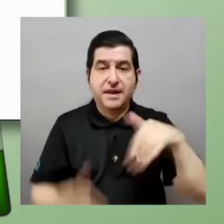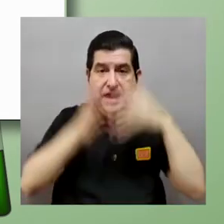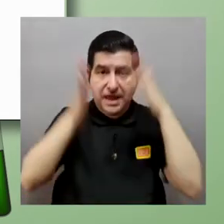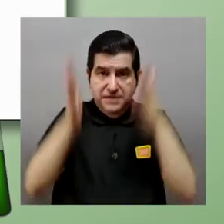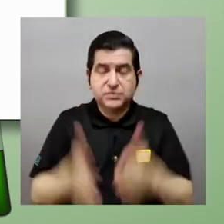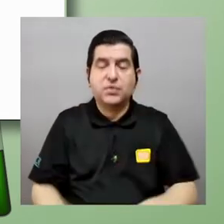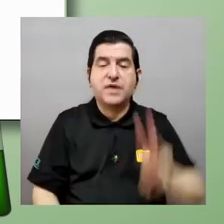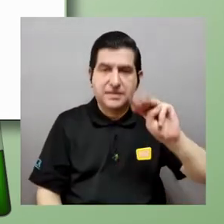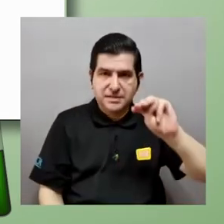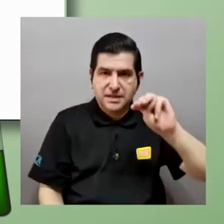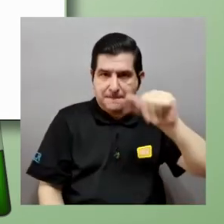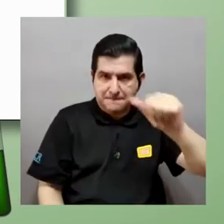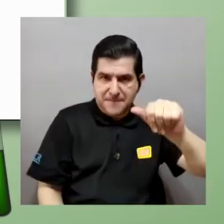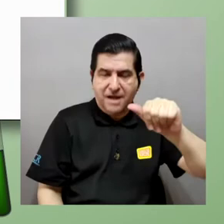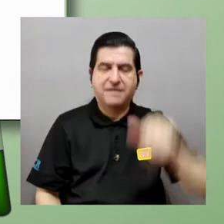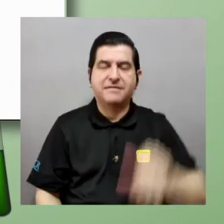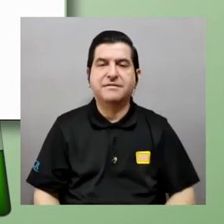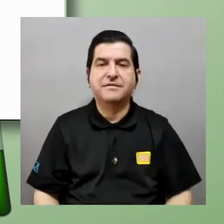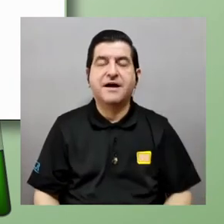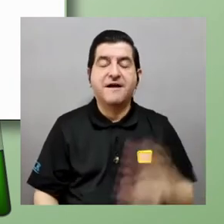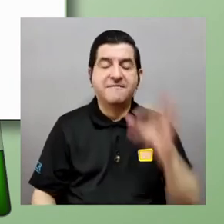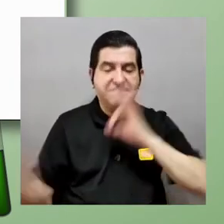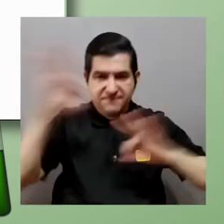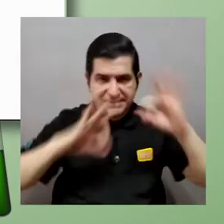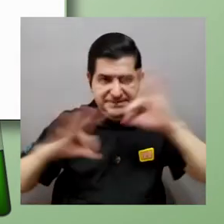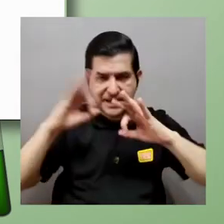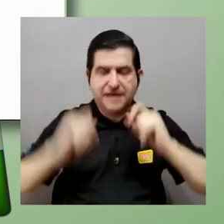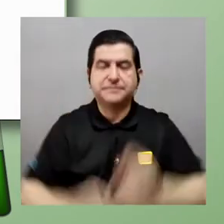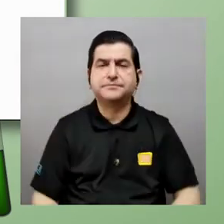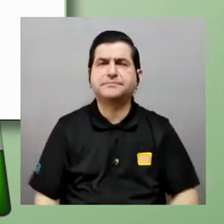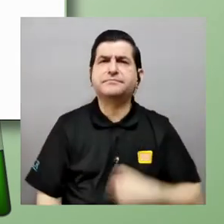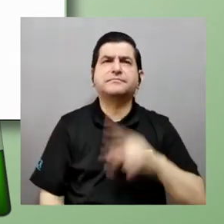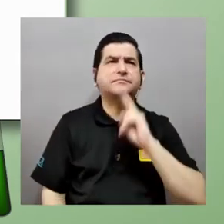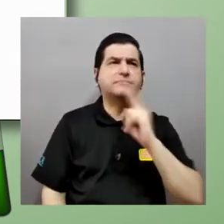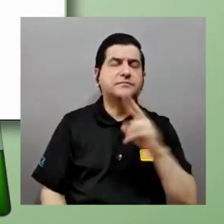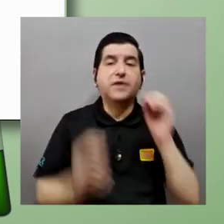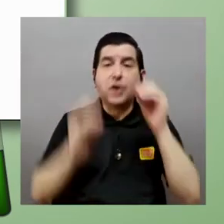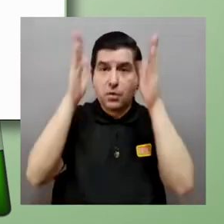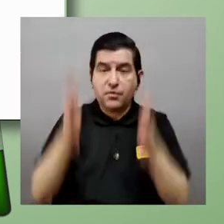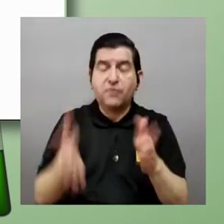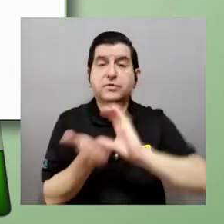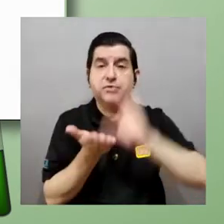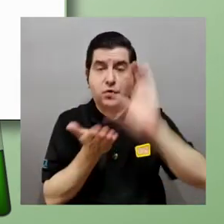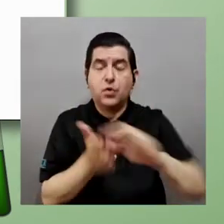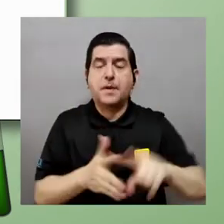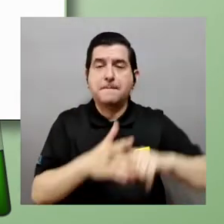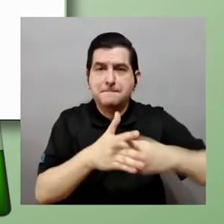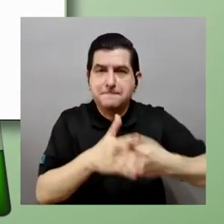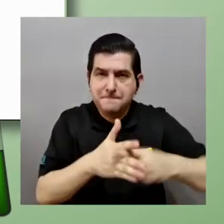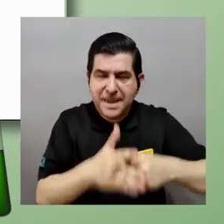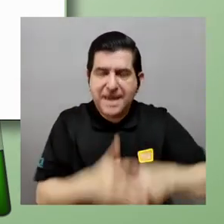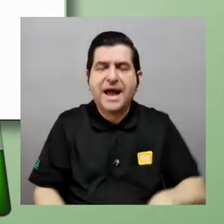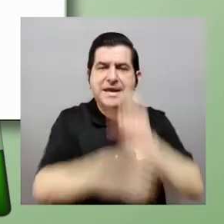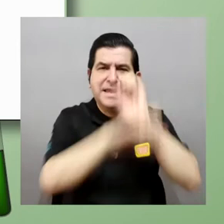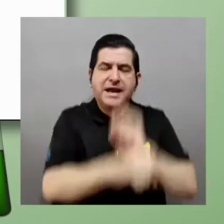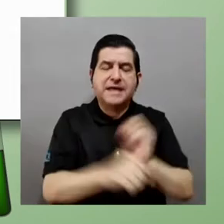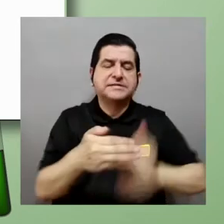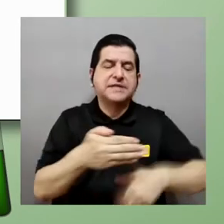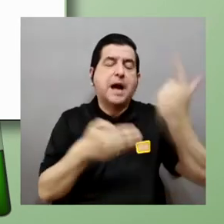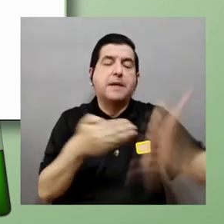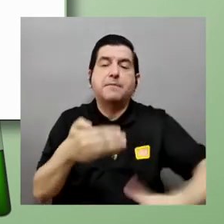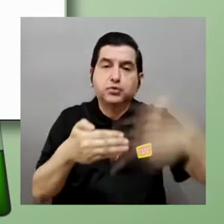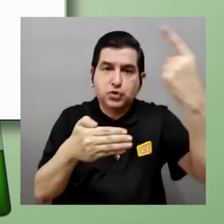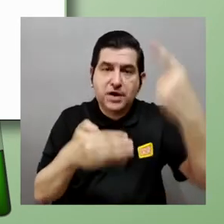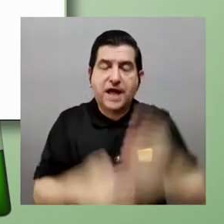un estudiante de la maestría en física yo realmente soy el profesor del curso de mecánica clásica de